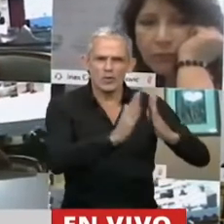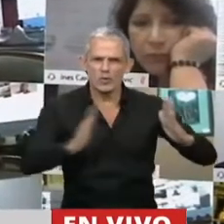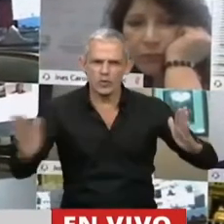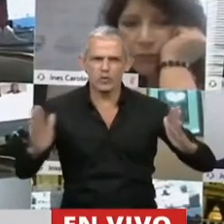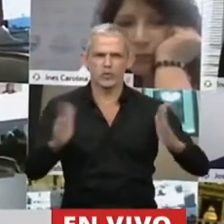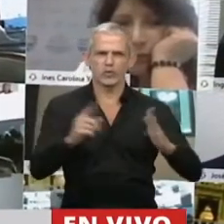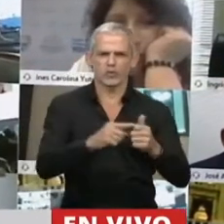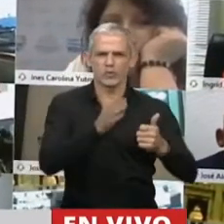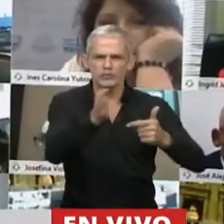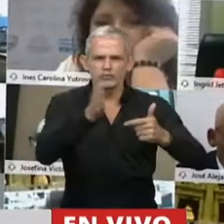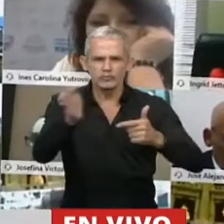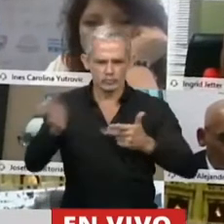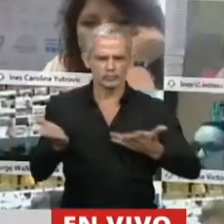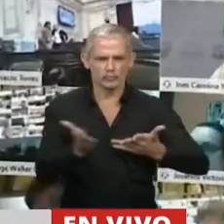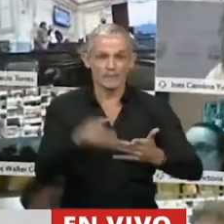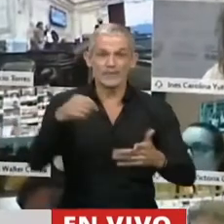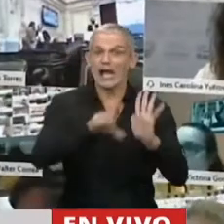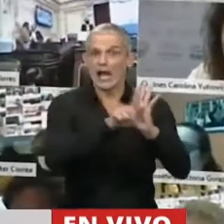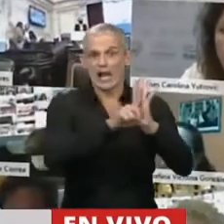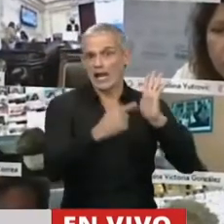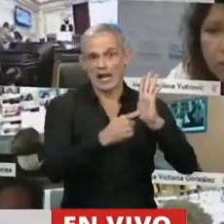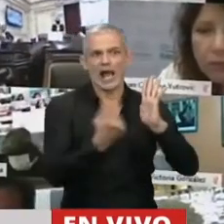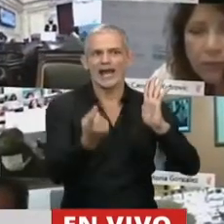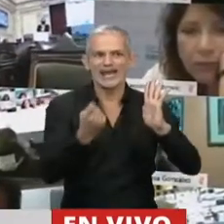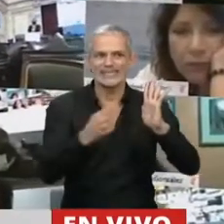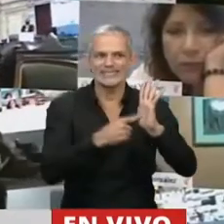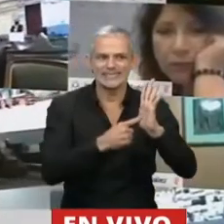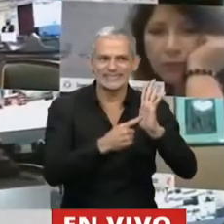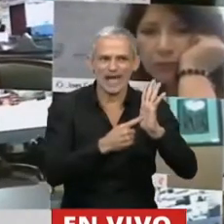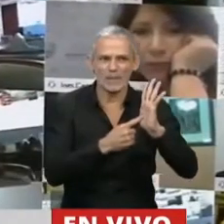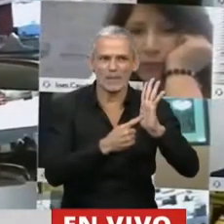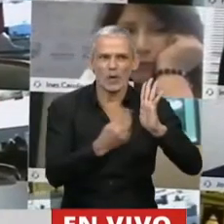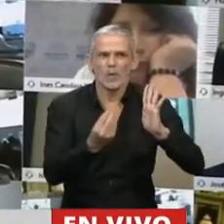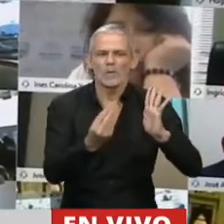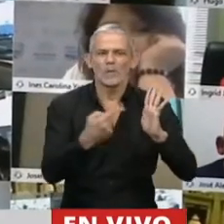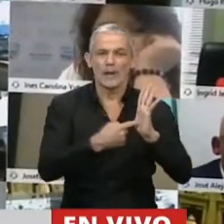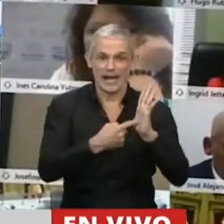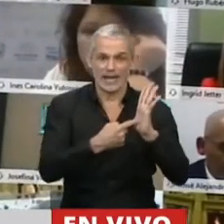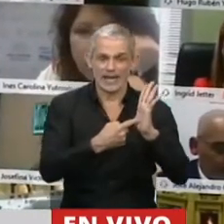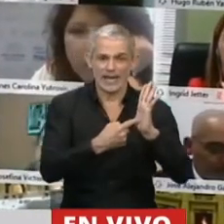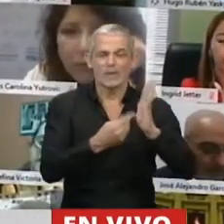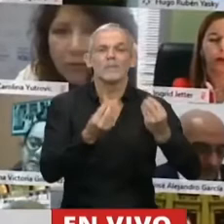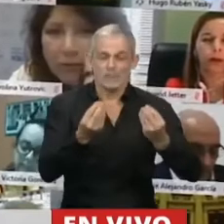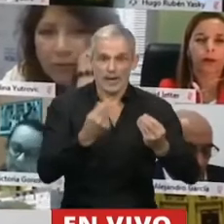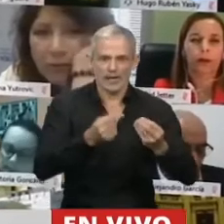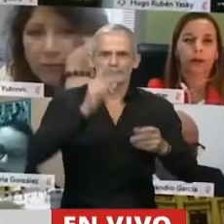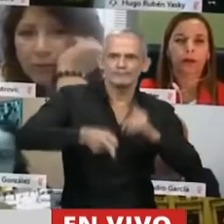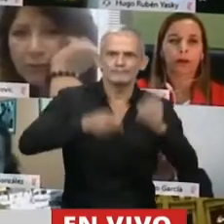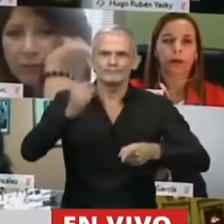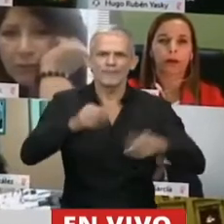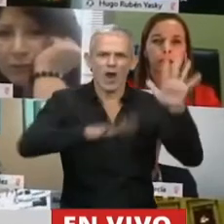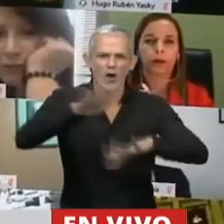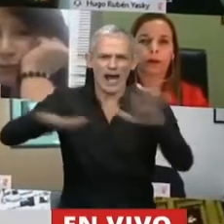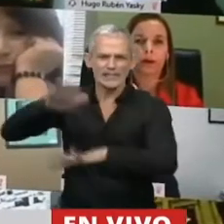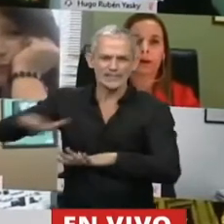marco legal necesario e imprescindible y de acción para tomar las medidas de reorganización